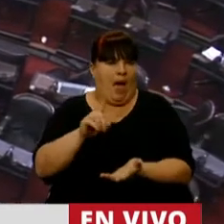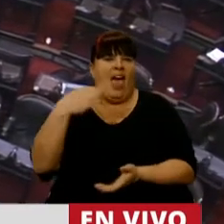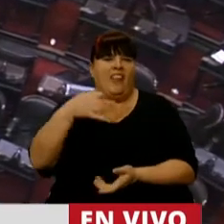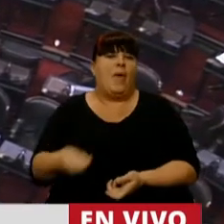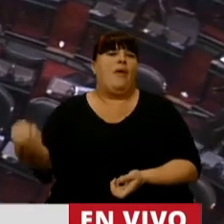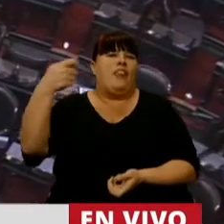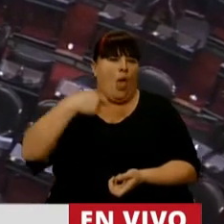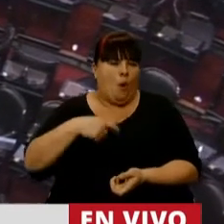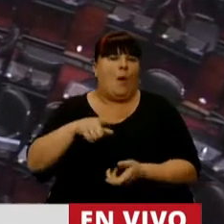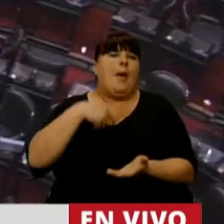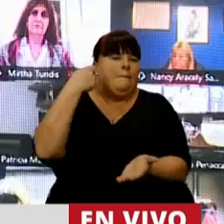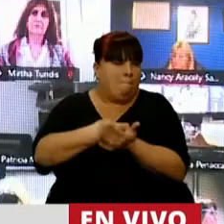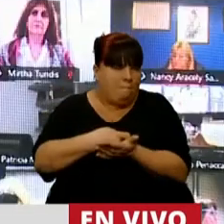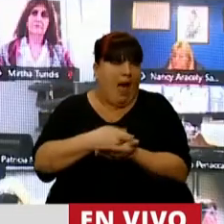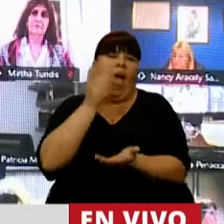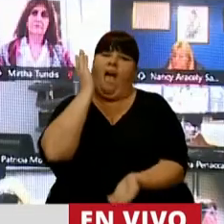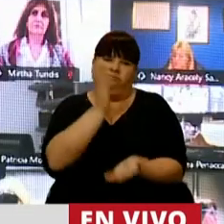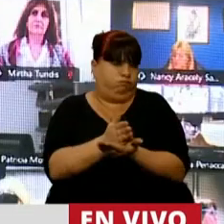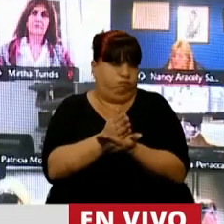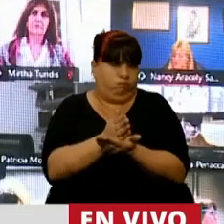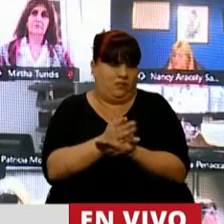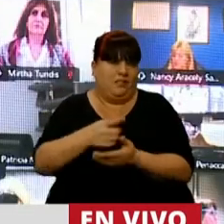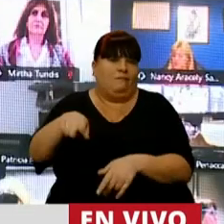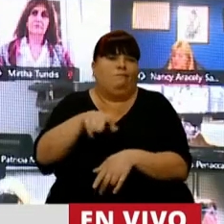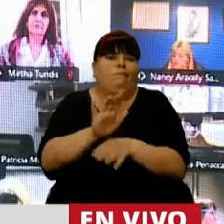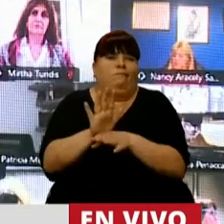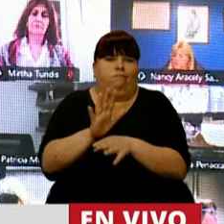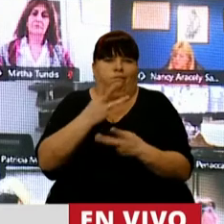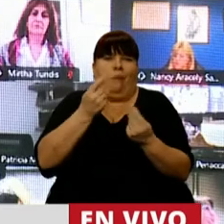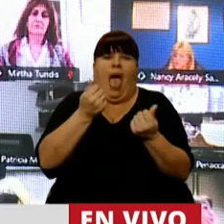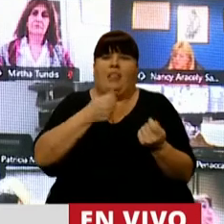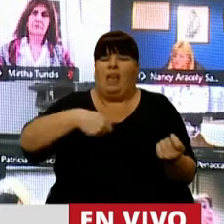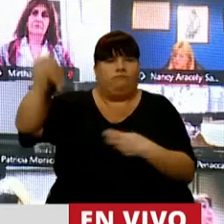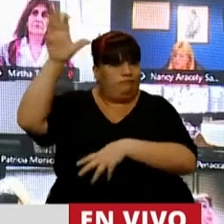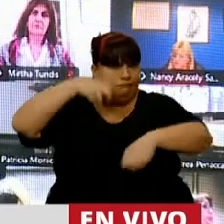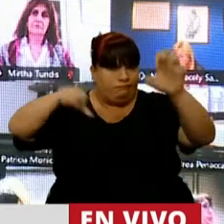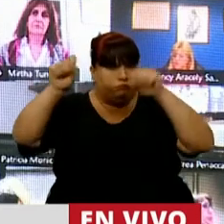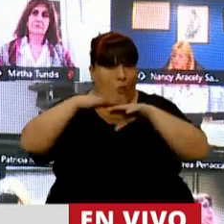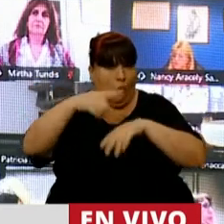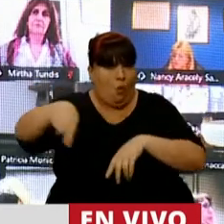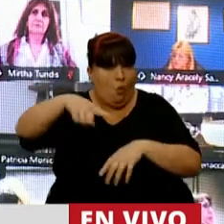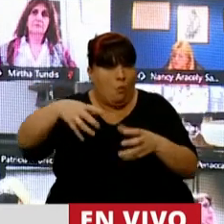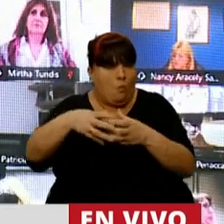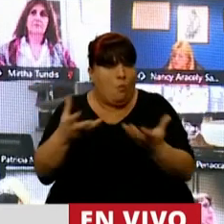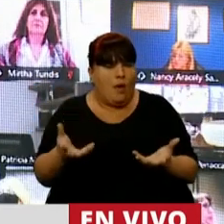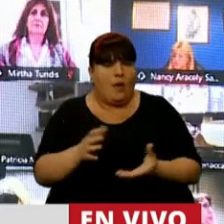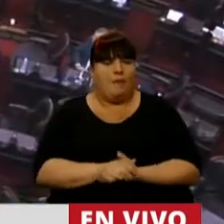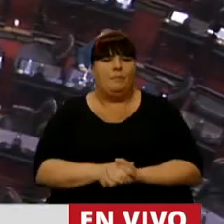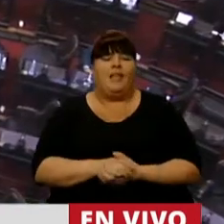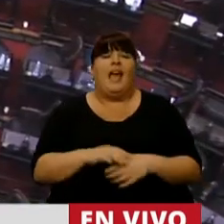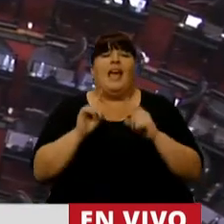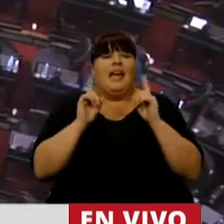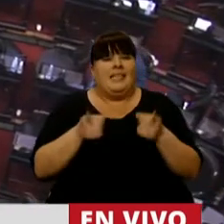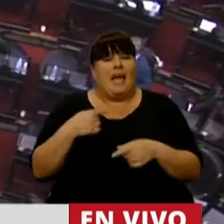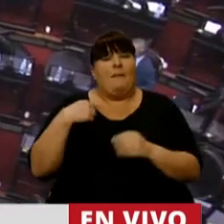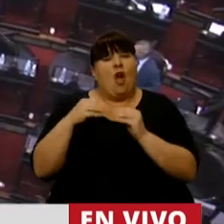que devolver y pagar y hay que condenarlos a los delincuentes que se fugaron todo. Y como también